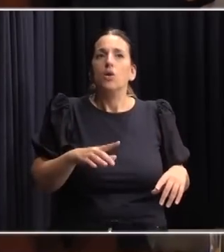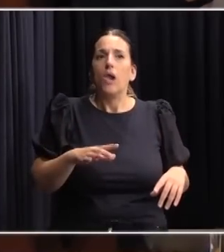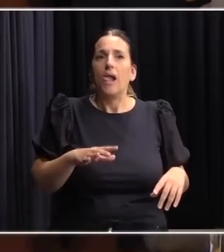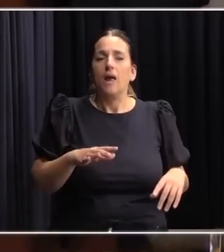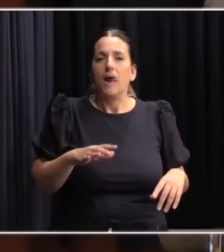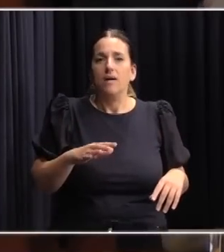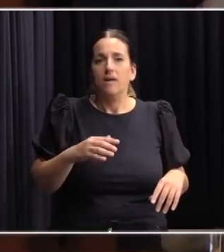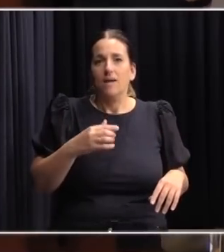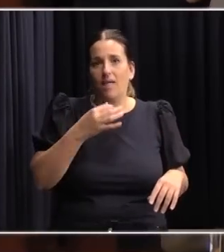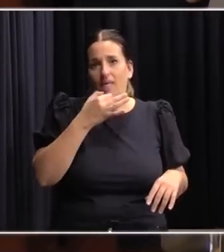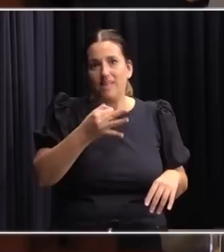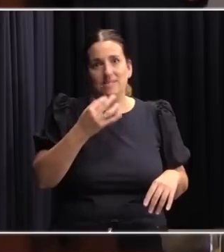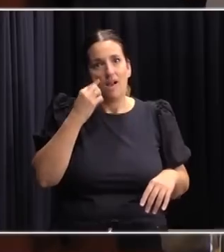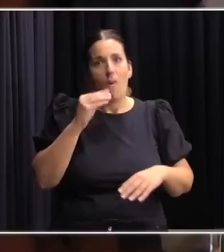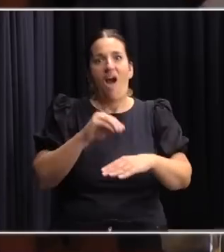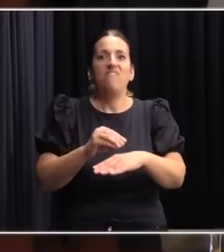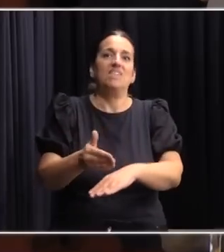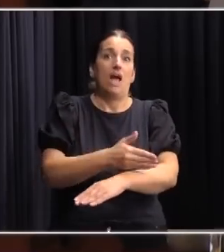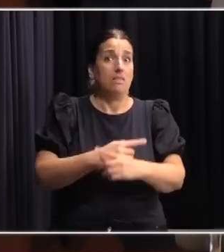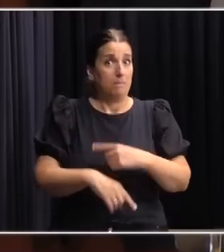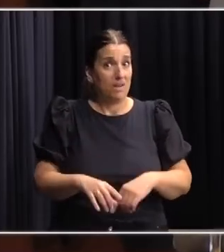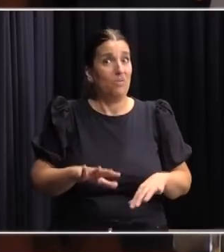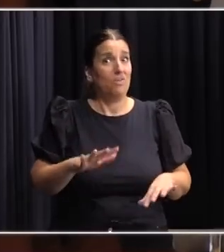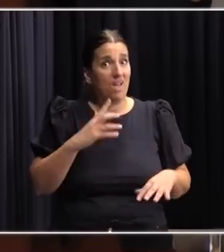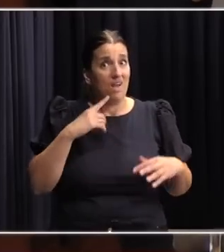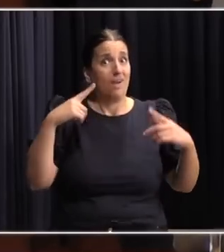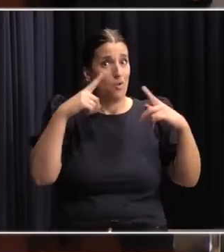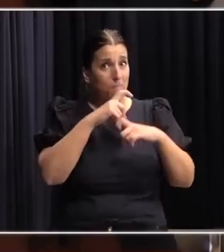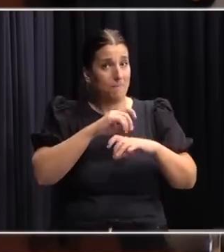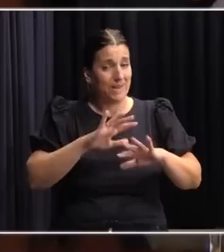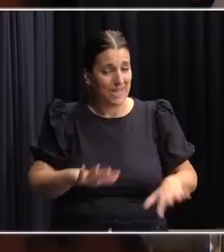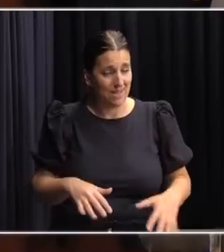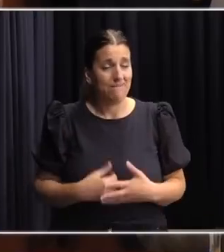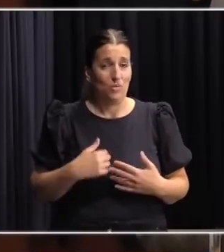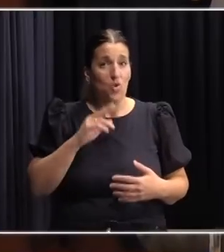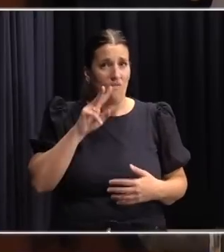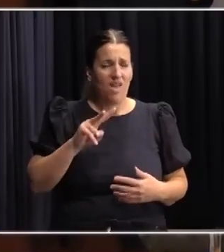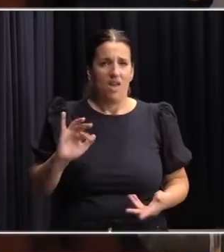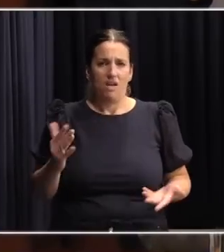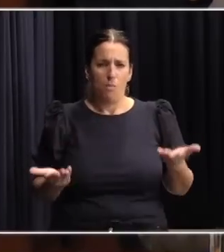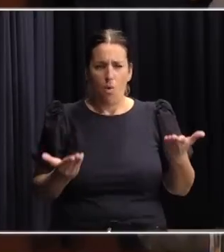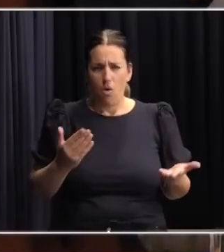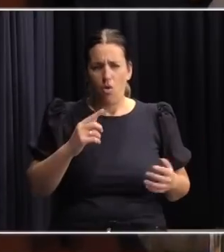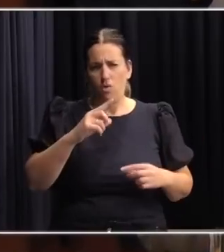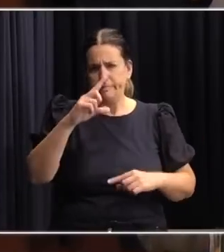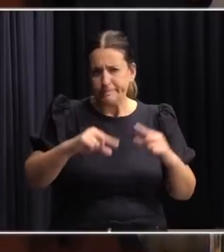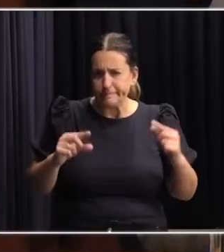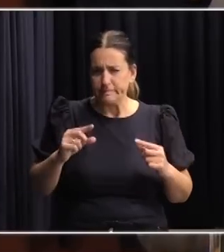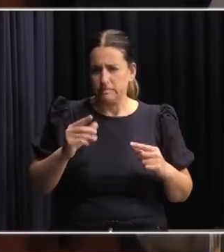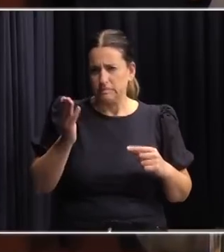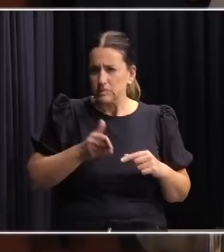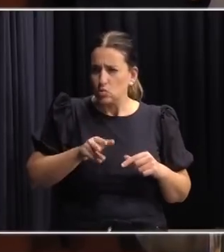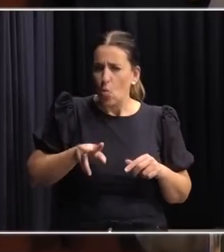hable de mal agüero, pero está complicada la cosa. O sea, basta con ver los balances, basta con ver